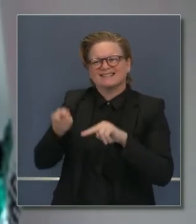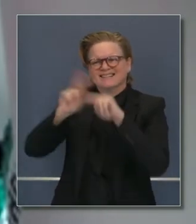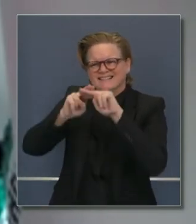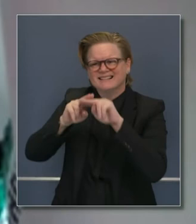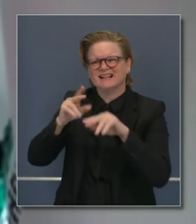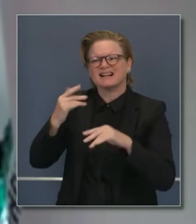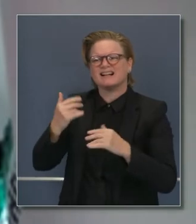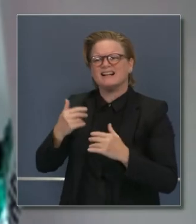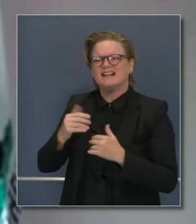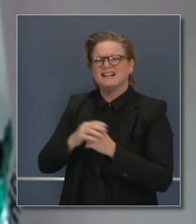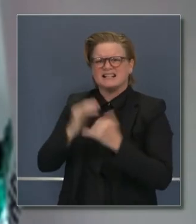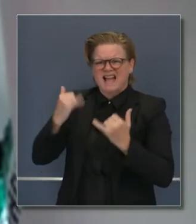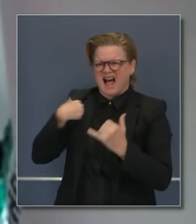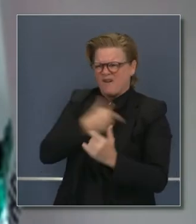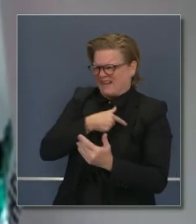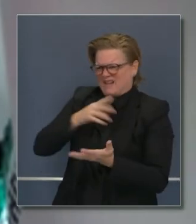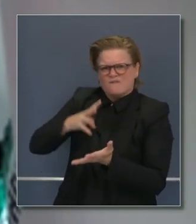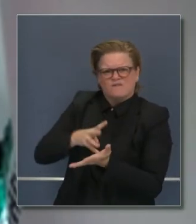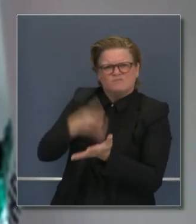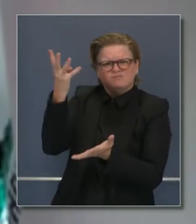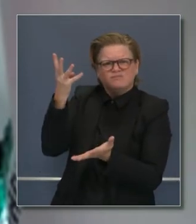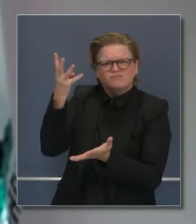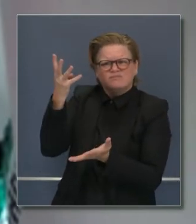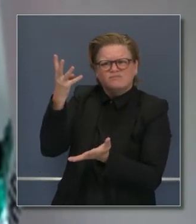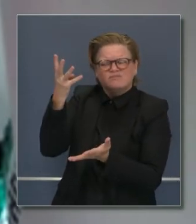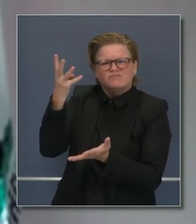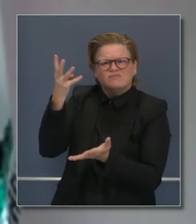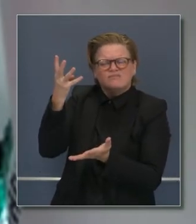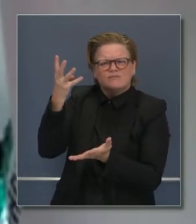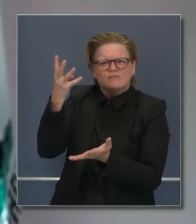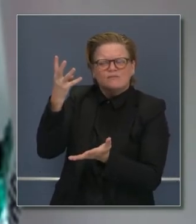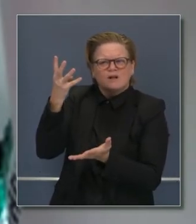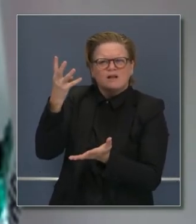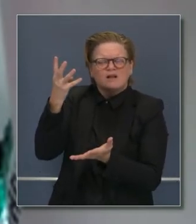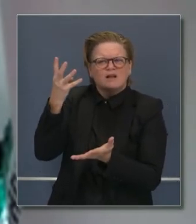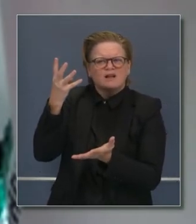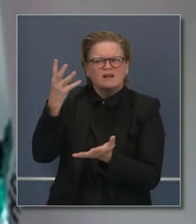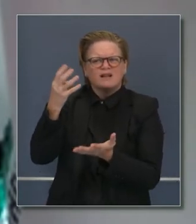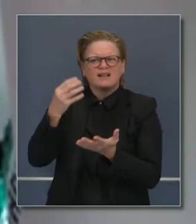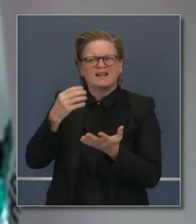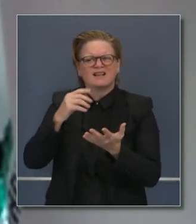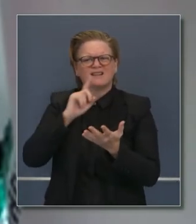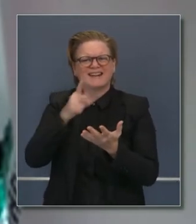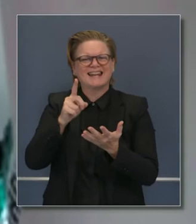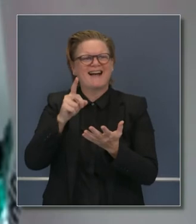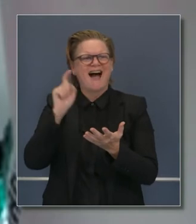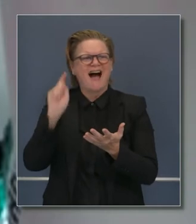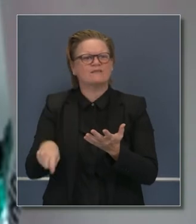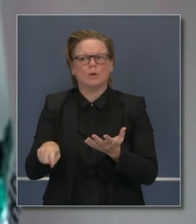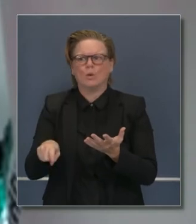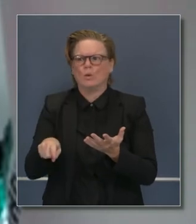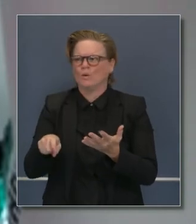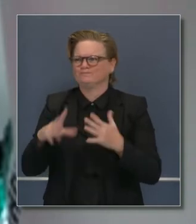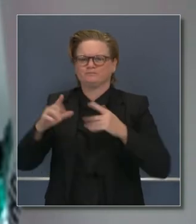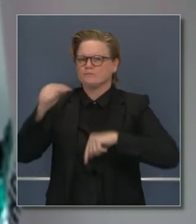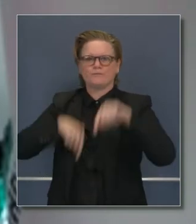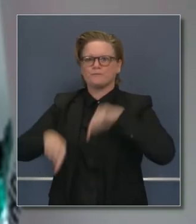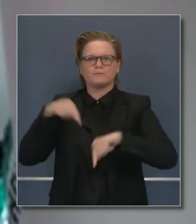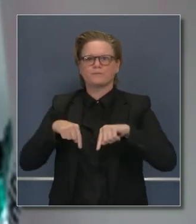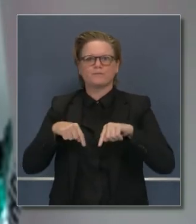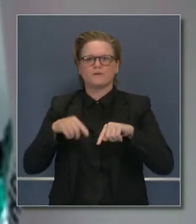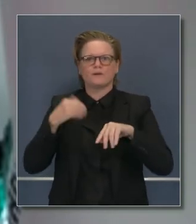teníamos hace apenas seis semanas. Ha llegado el momento para limitar nuestro movimiento realmente, para controlar esta